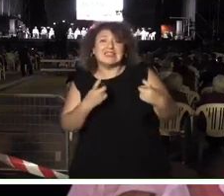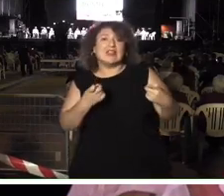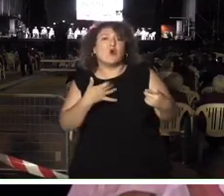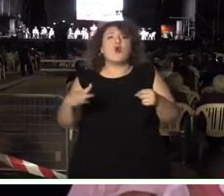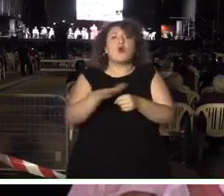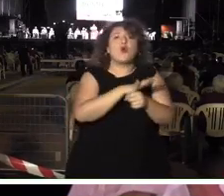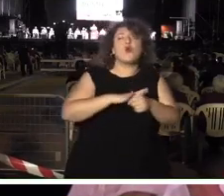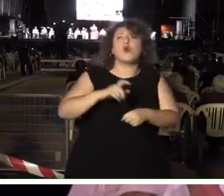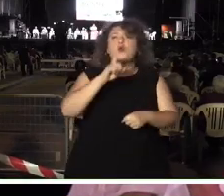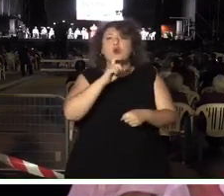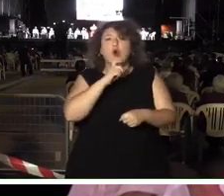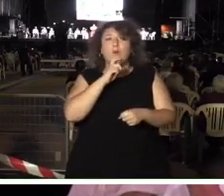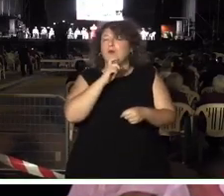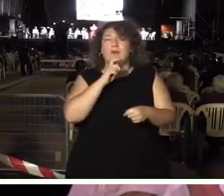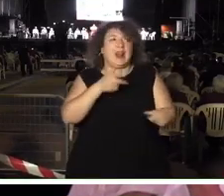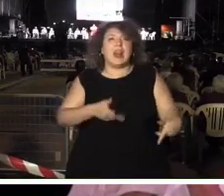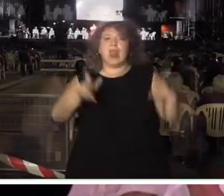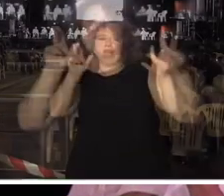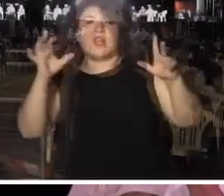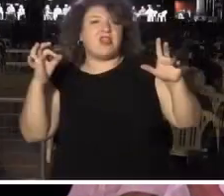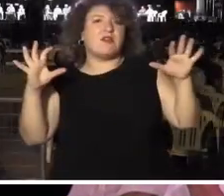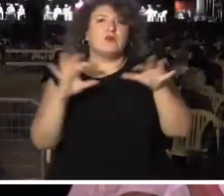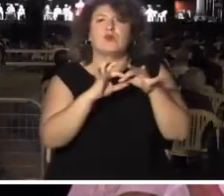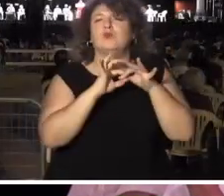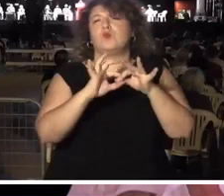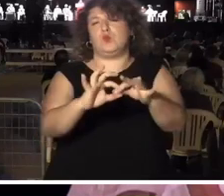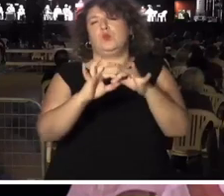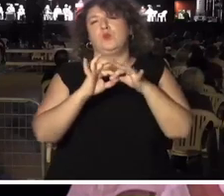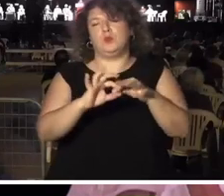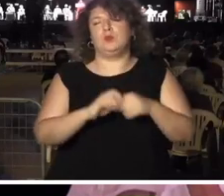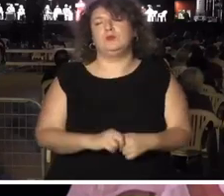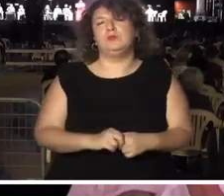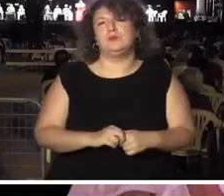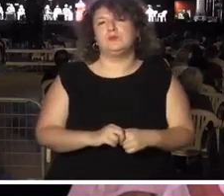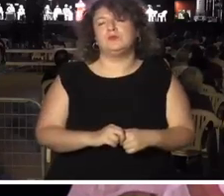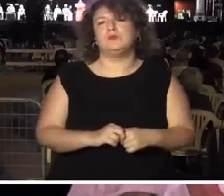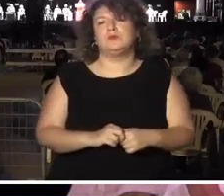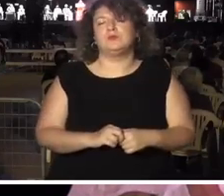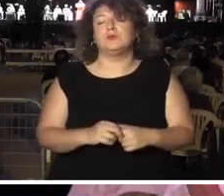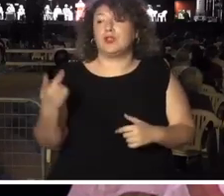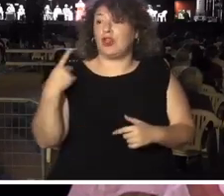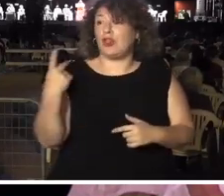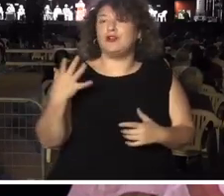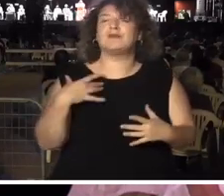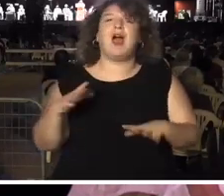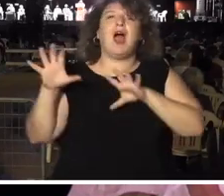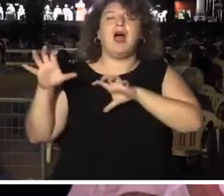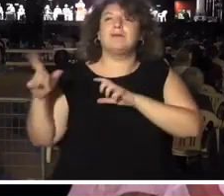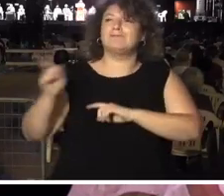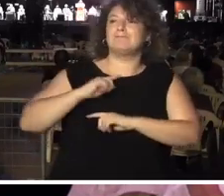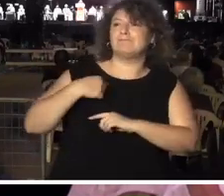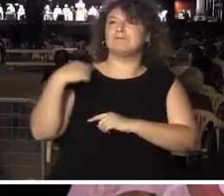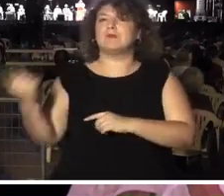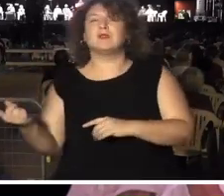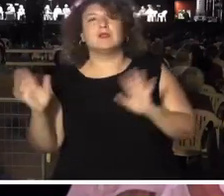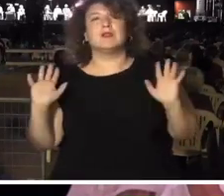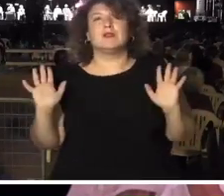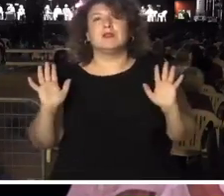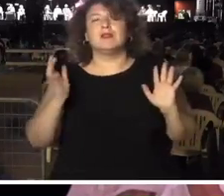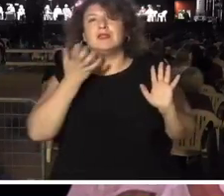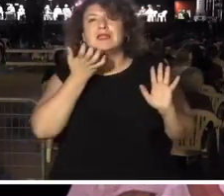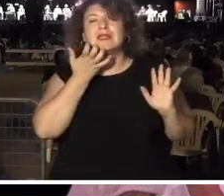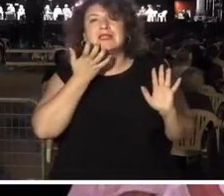la libertad van de la mano. Aprendimos juntos cómo no se puede comprender la